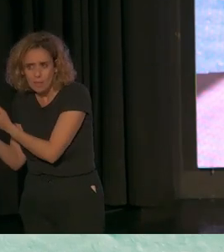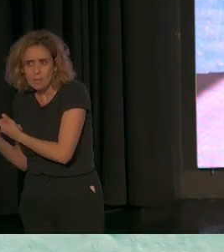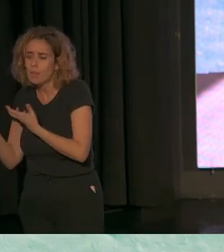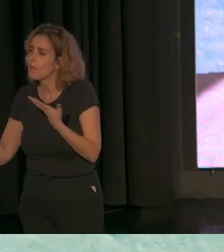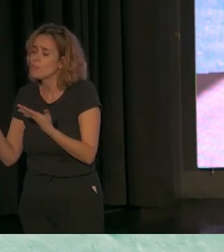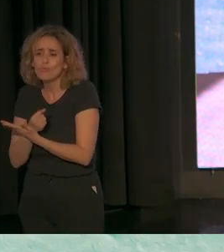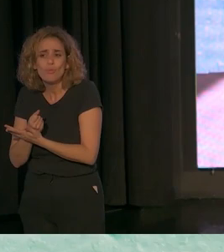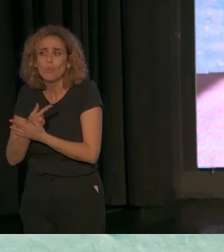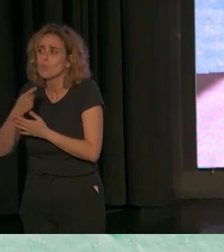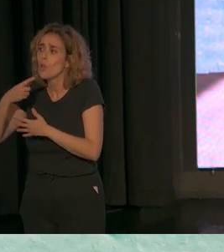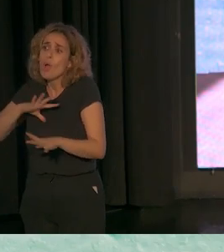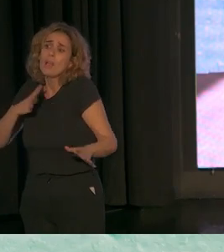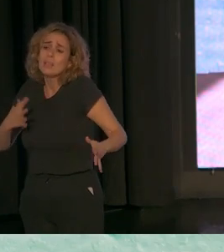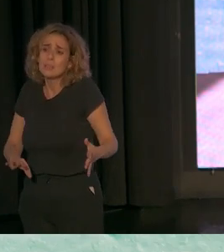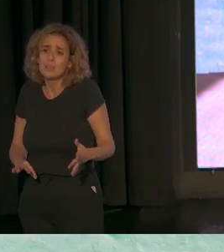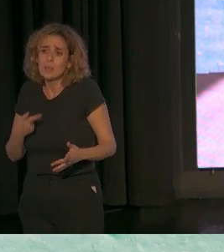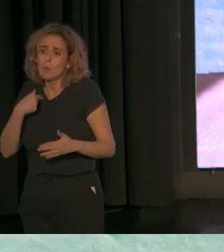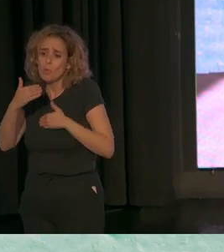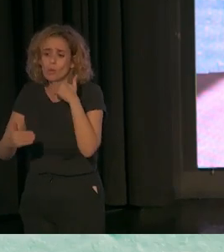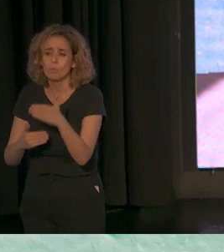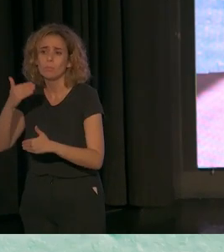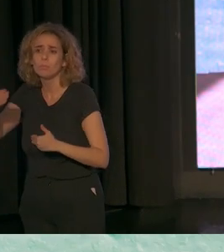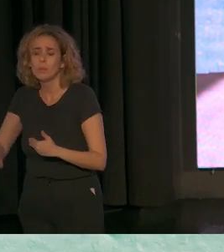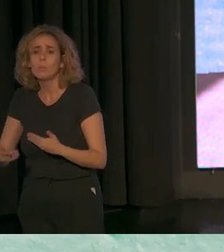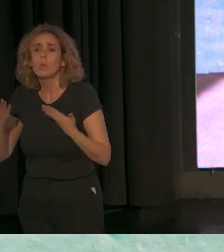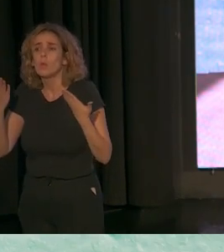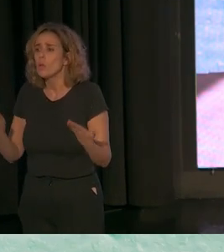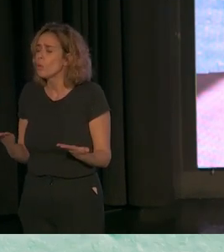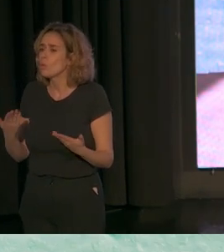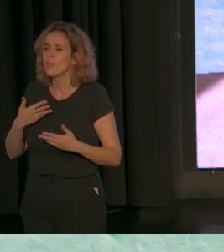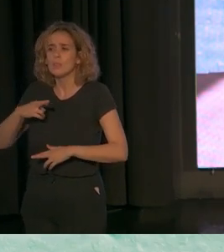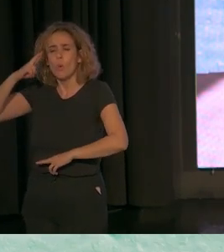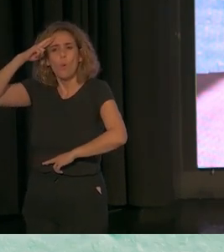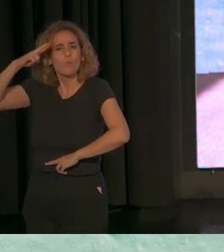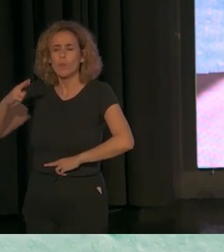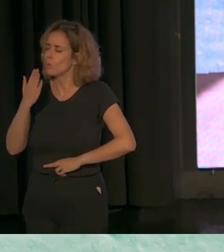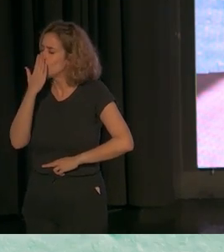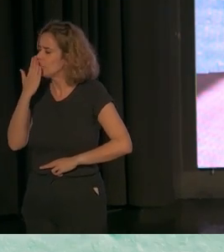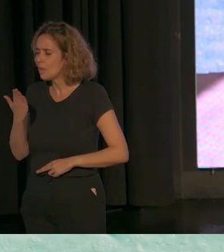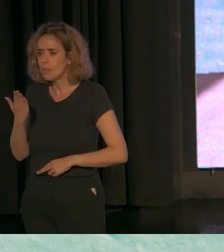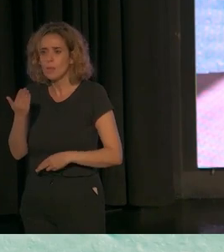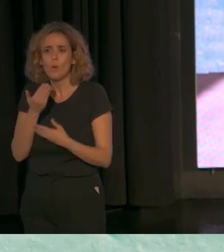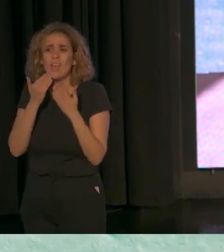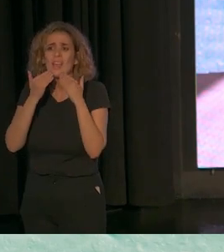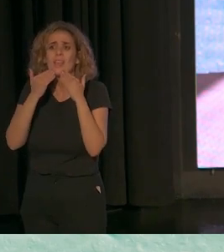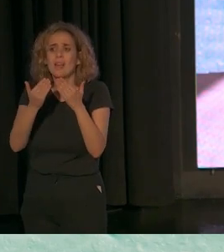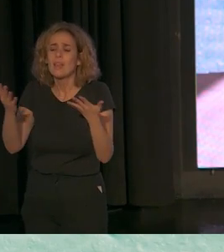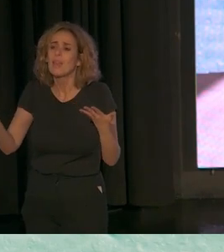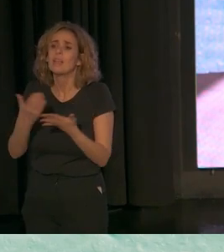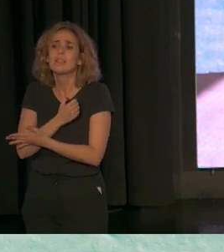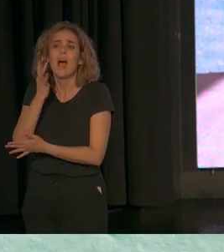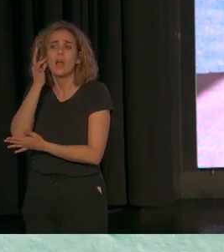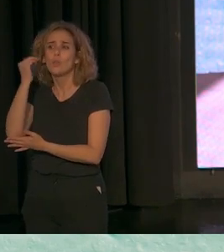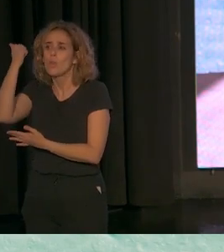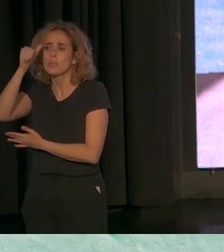ha sido posible este progreso. Y, por lo tanto, un sincero reconocimiento y agradecimiento a todas y a todos que